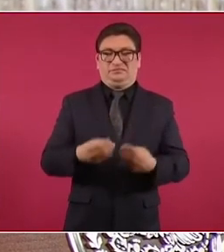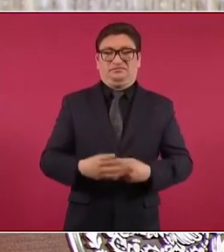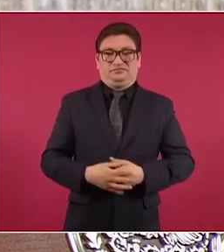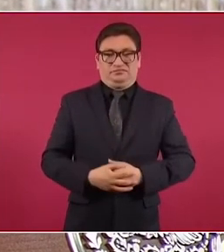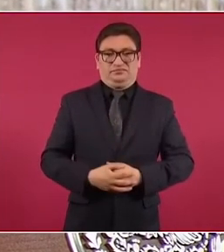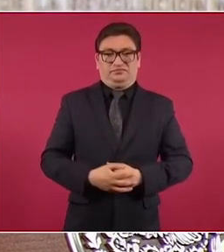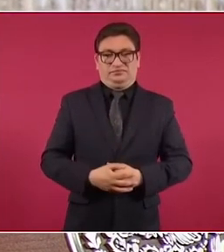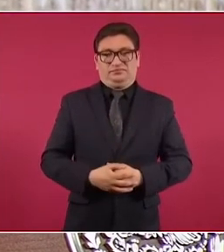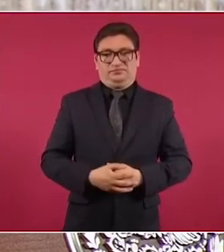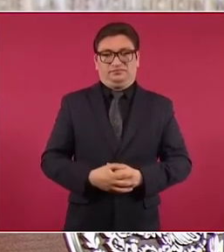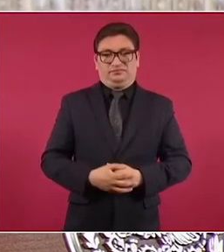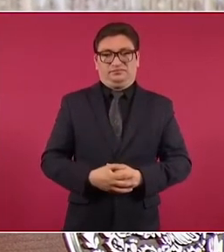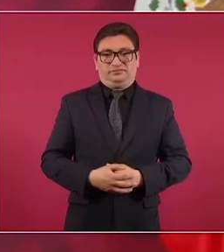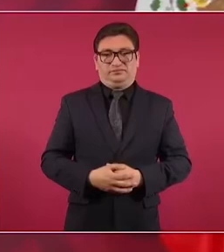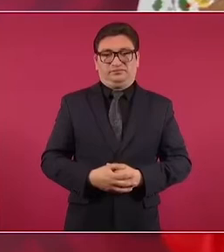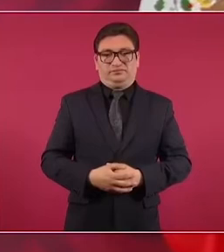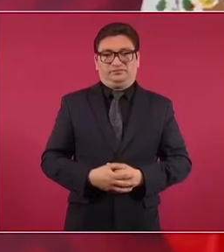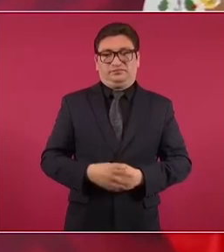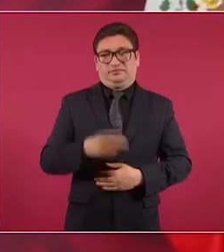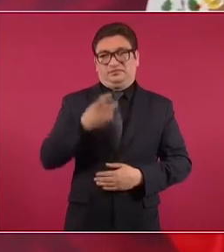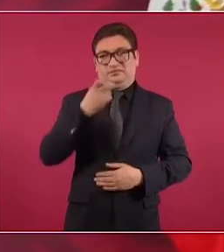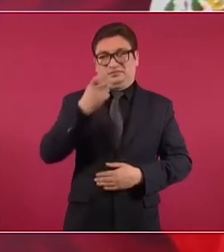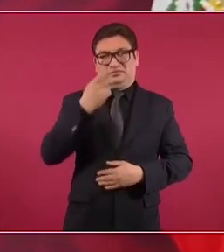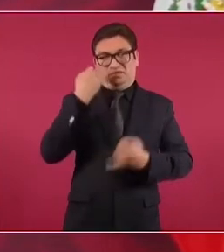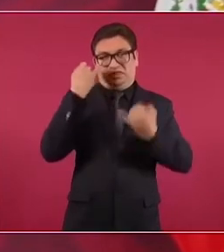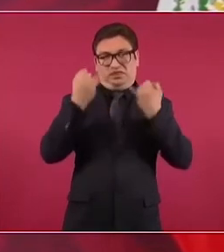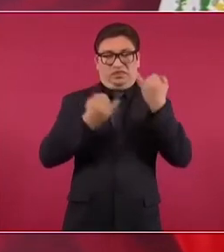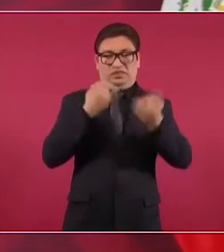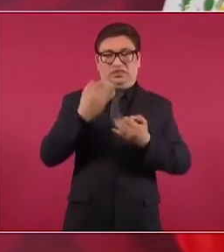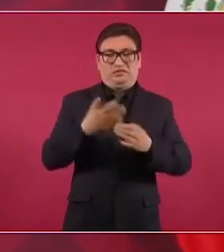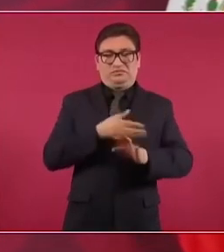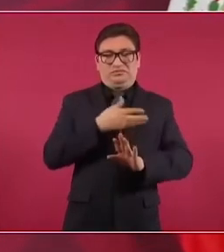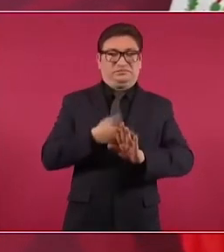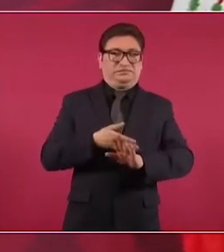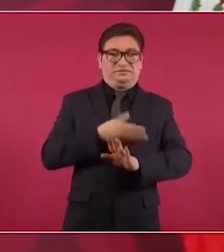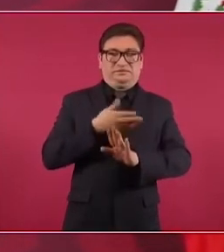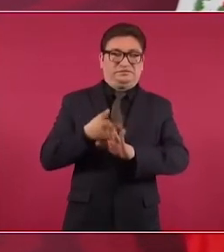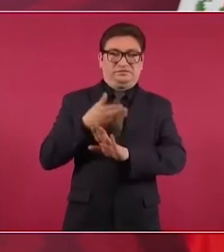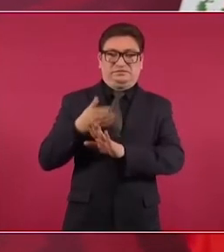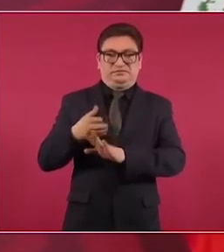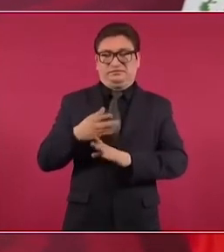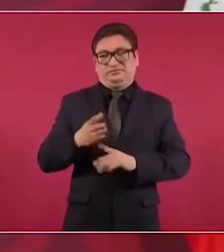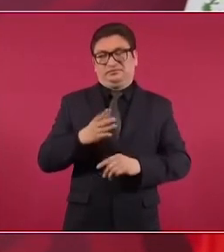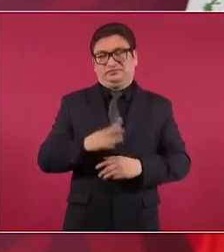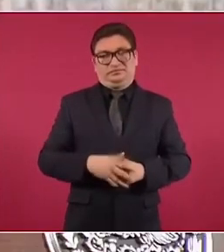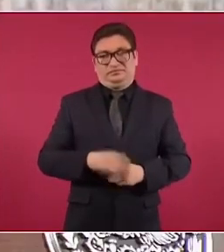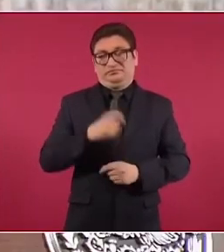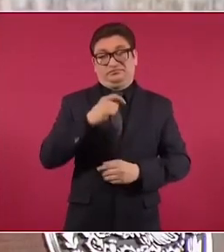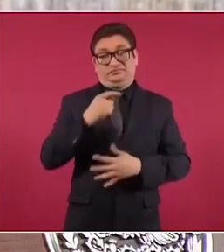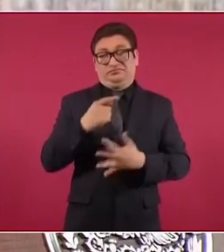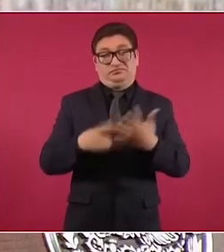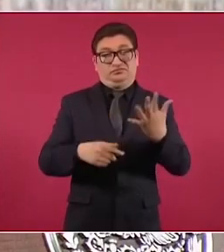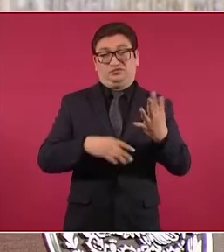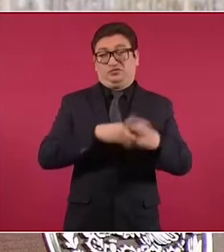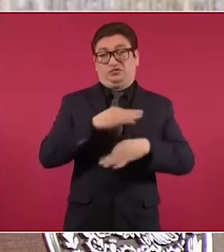y se lanzan con todo.